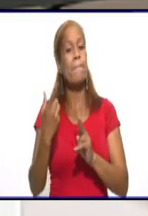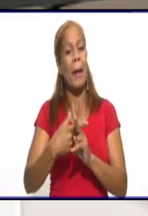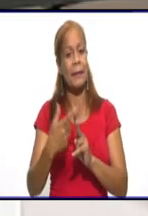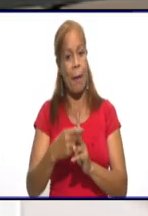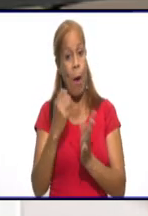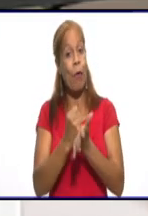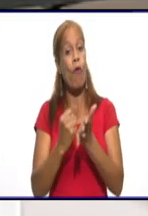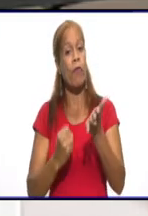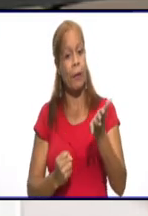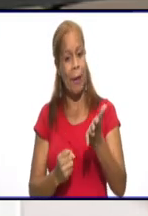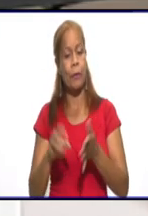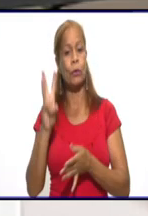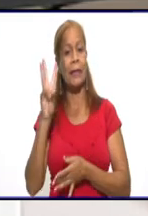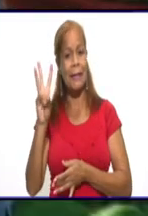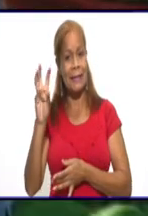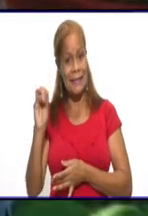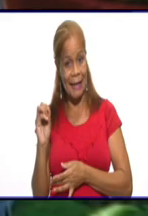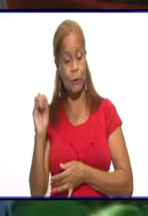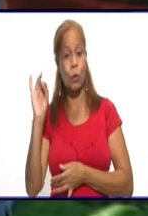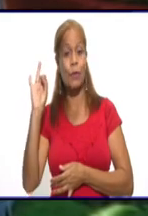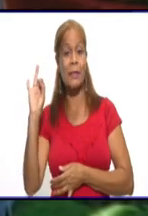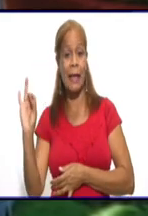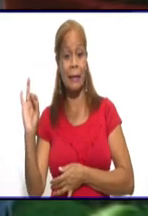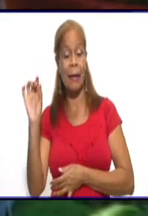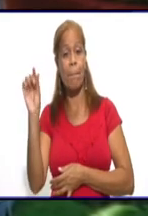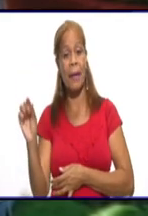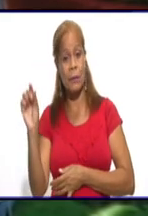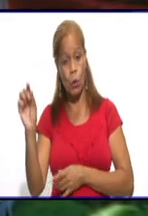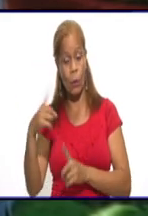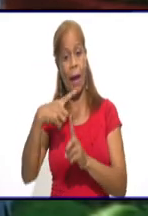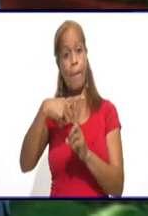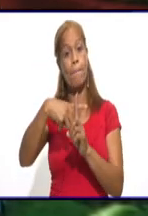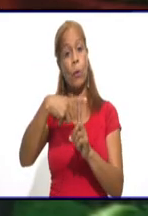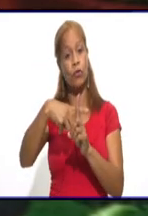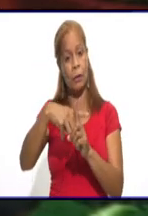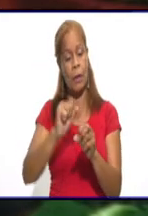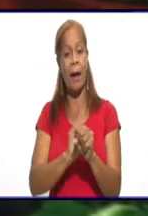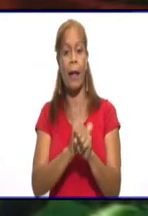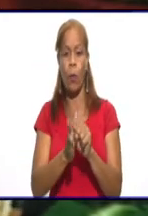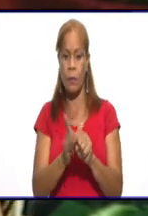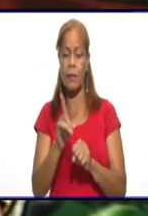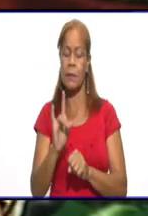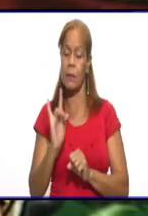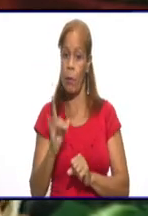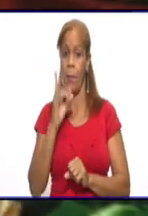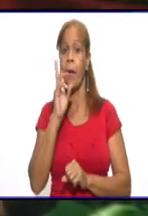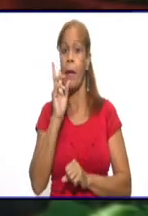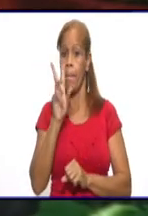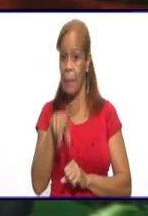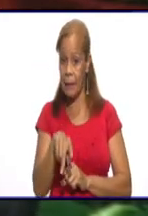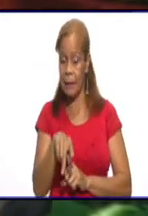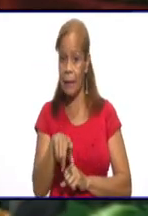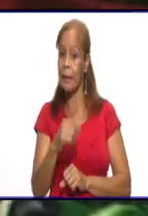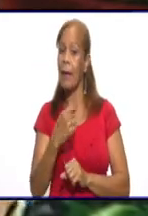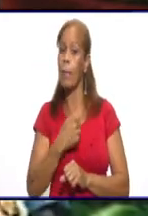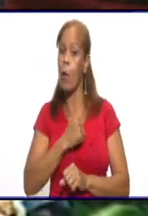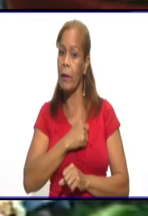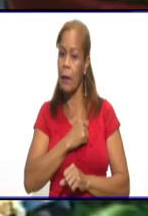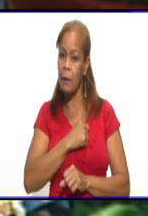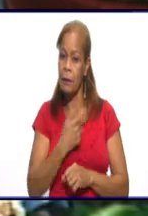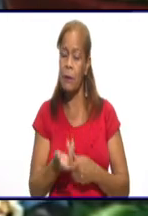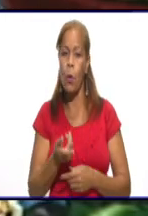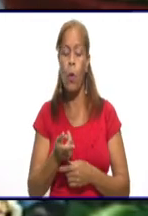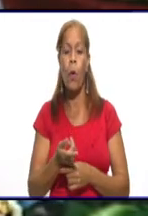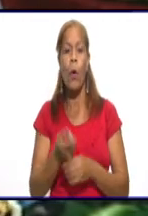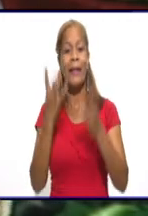confirmado 307 pacientes positivos a la COVID-19. Fíjense que hemos querido desglosar